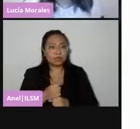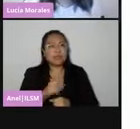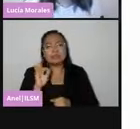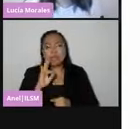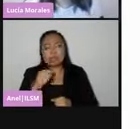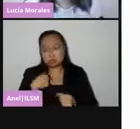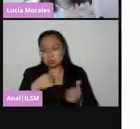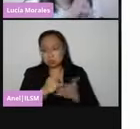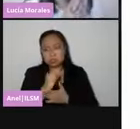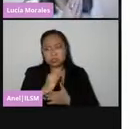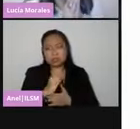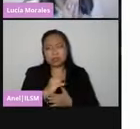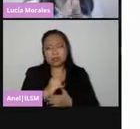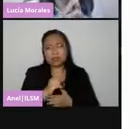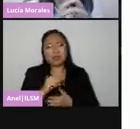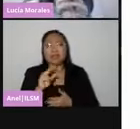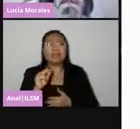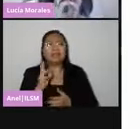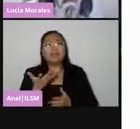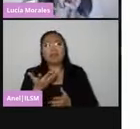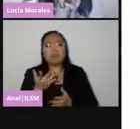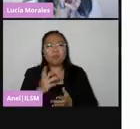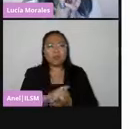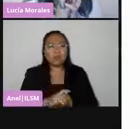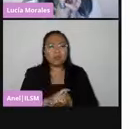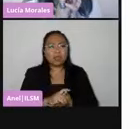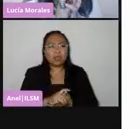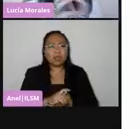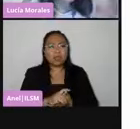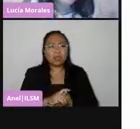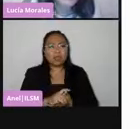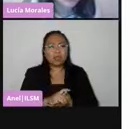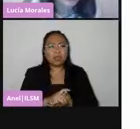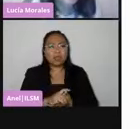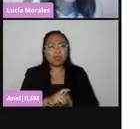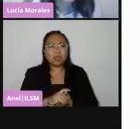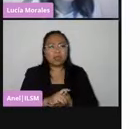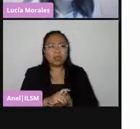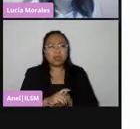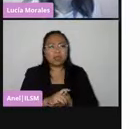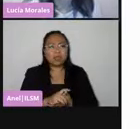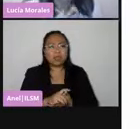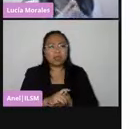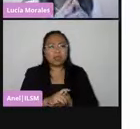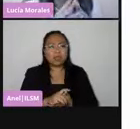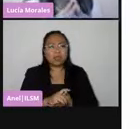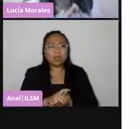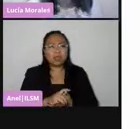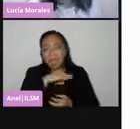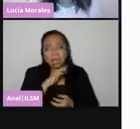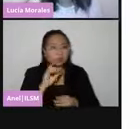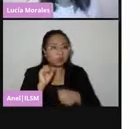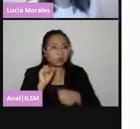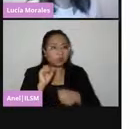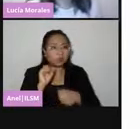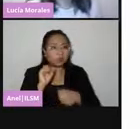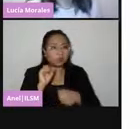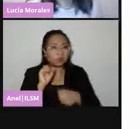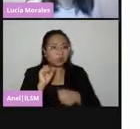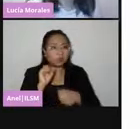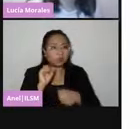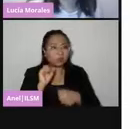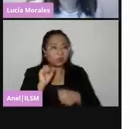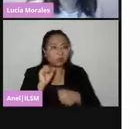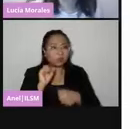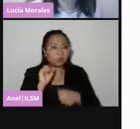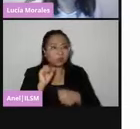No porque se esté haciendo algún acto ilícito. No. Pueden iniciar después de las